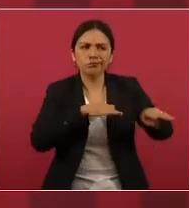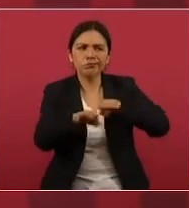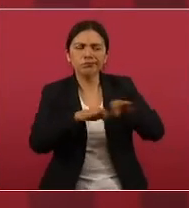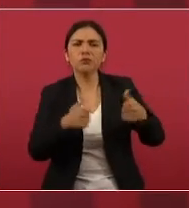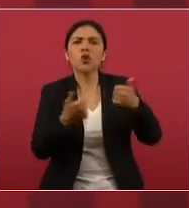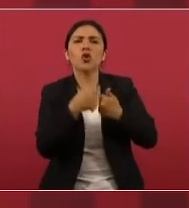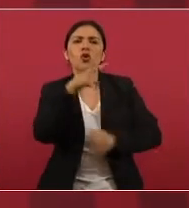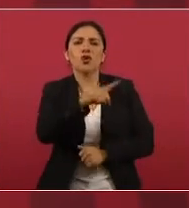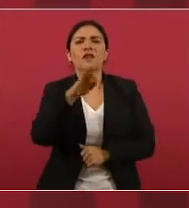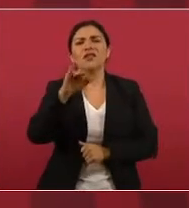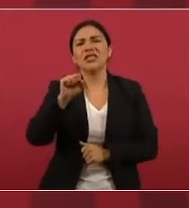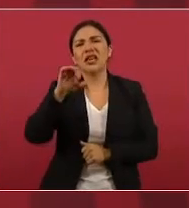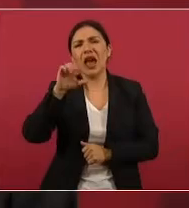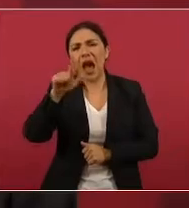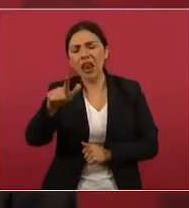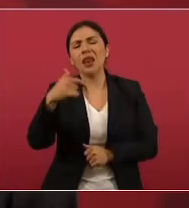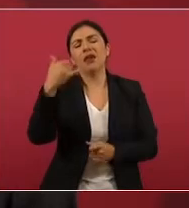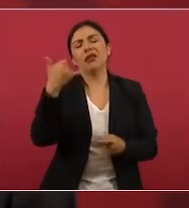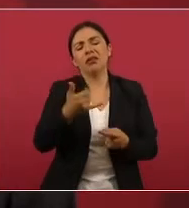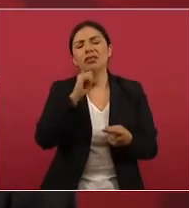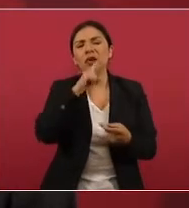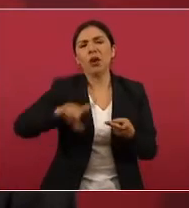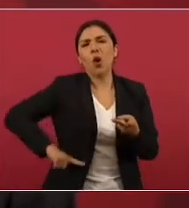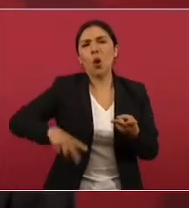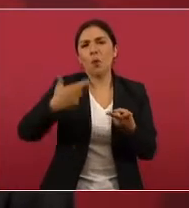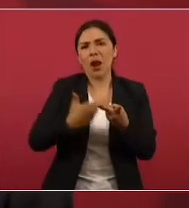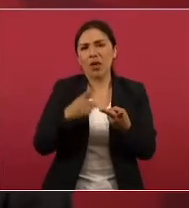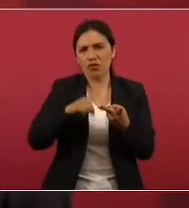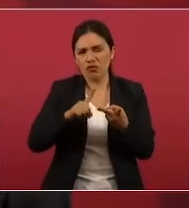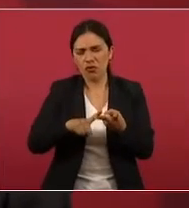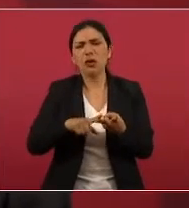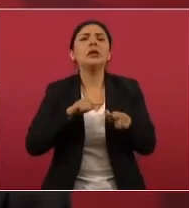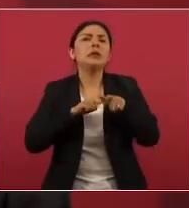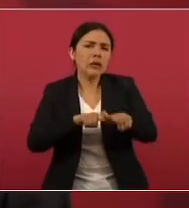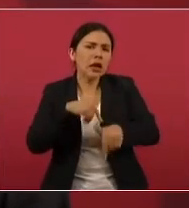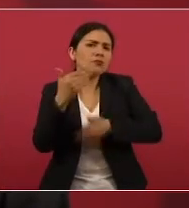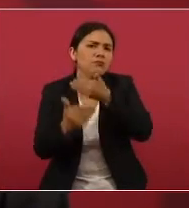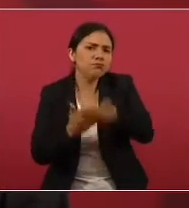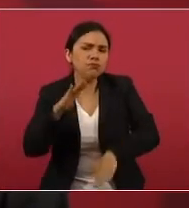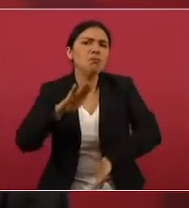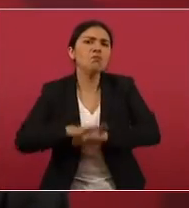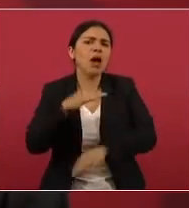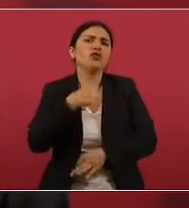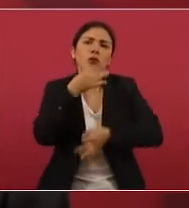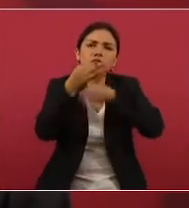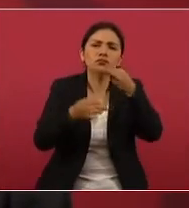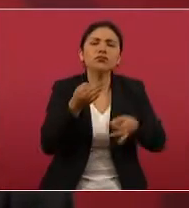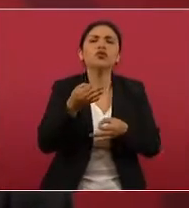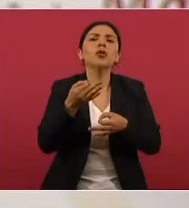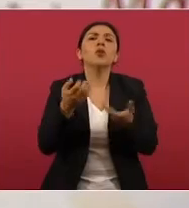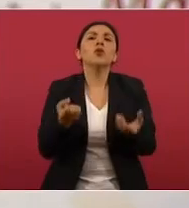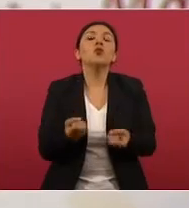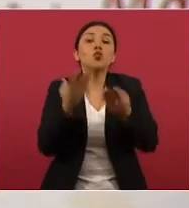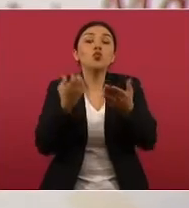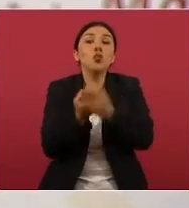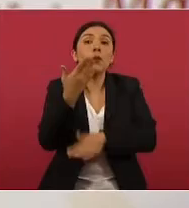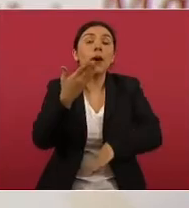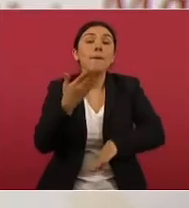fiscalía y con el gobernador y se estará informando de las nuevas detenciones, de las nuevas